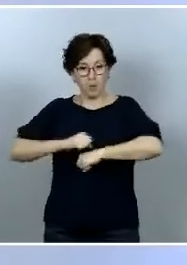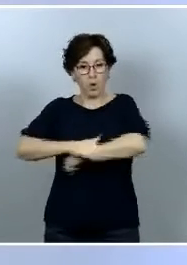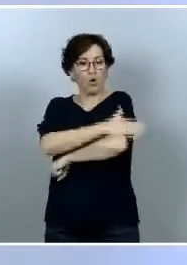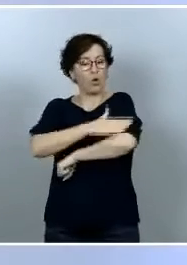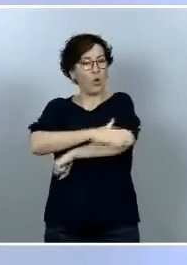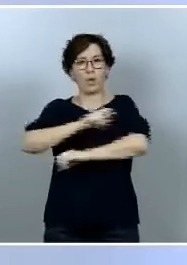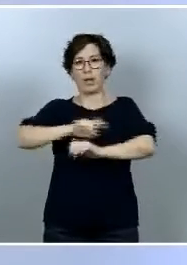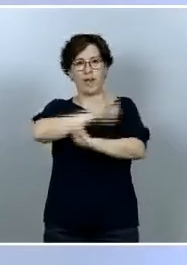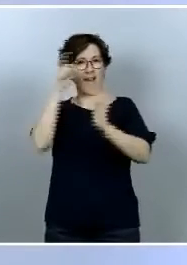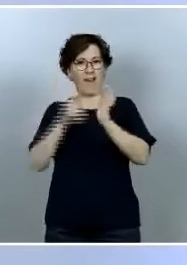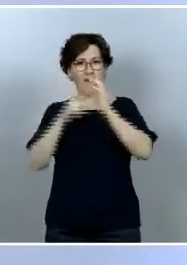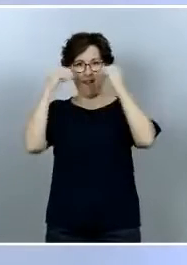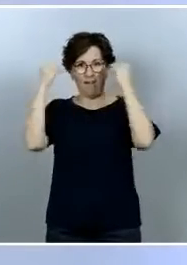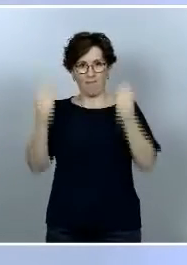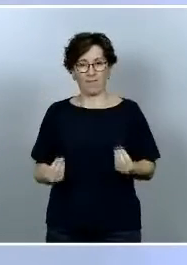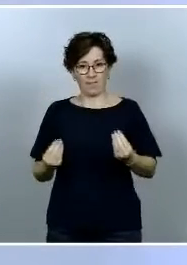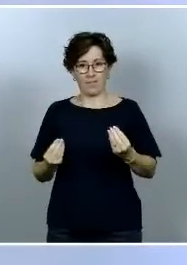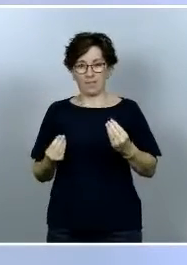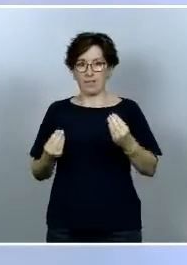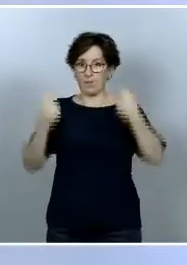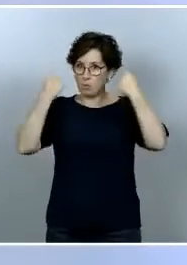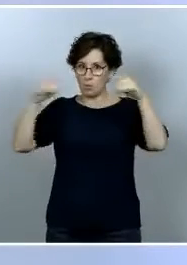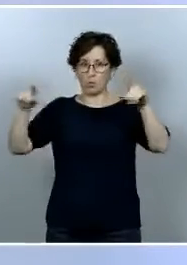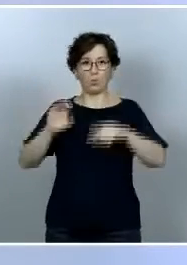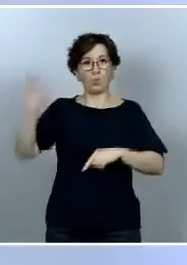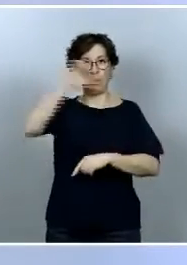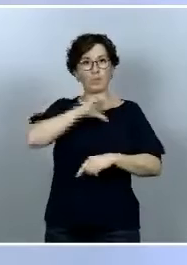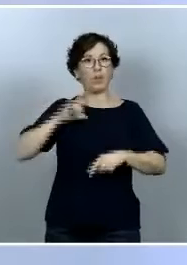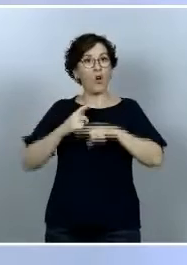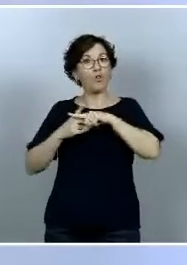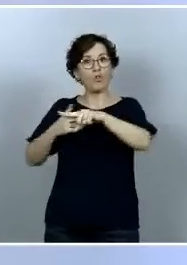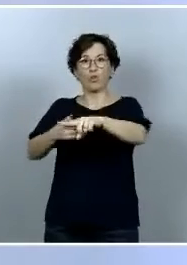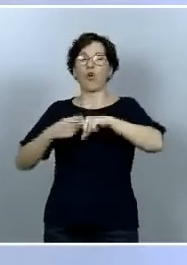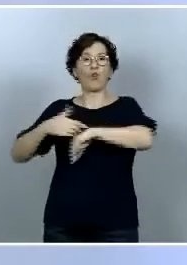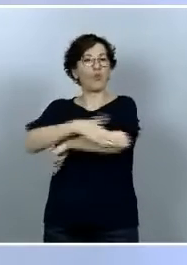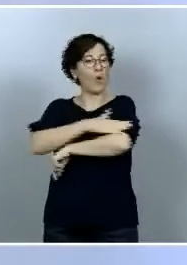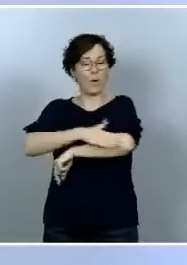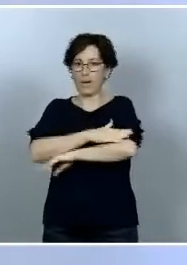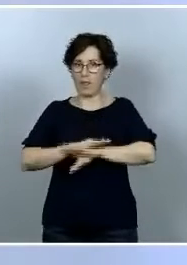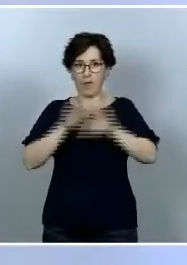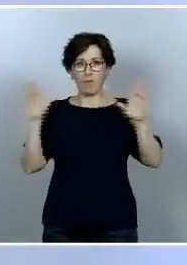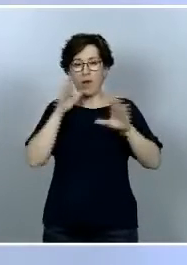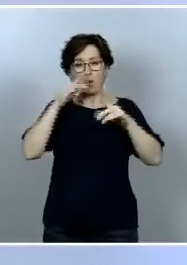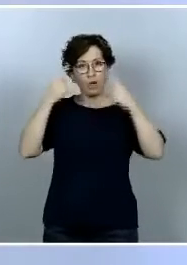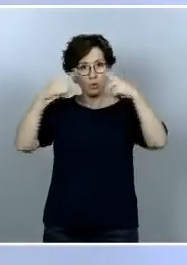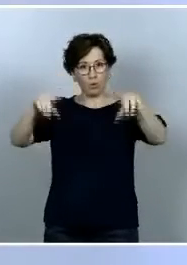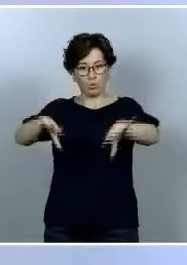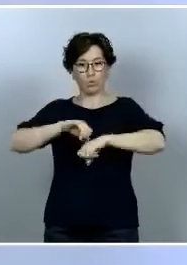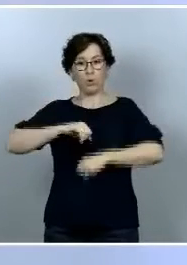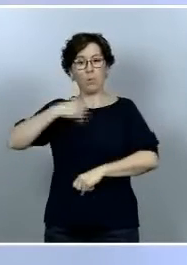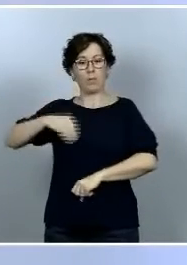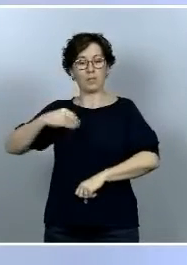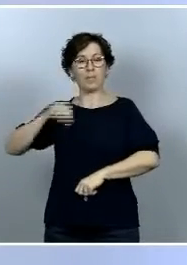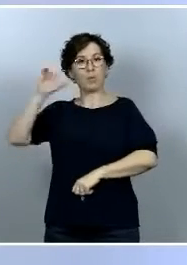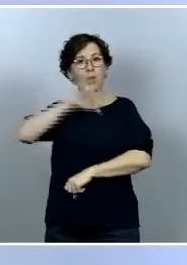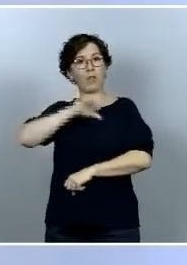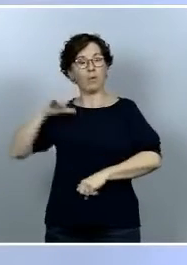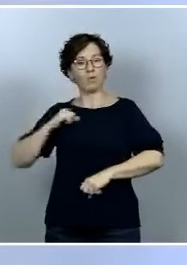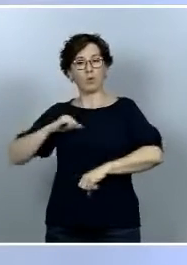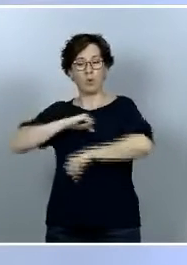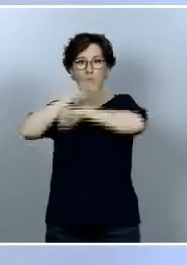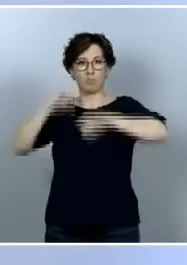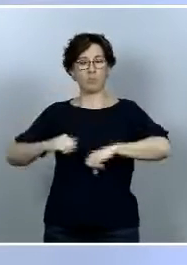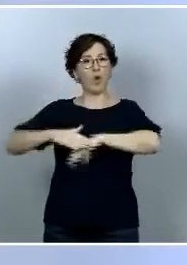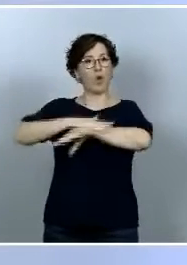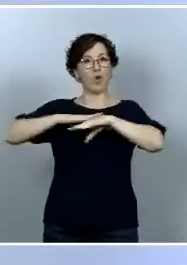no ya cogobernadas, sino gobernadas de forma plena por los presidentes de la comunidad autónoma en cuyo territorio se ubiquen.